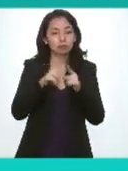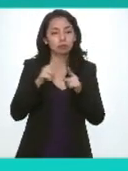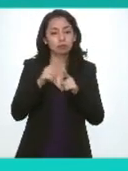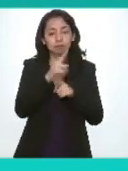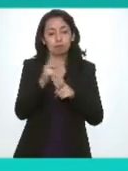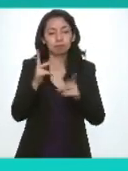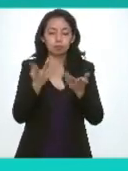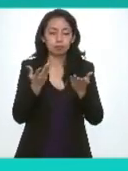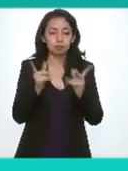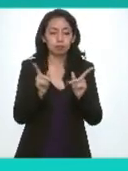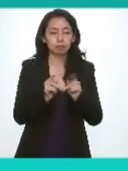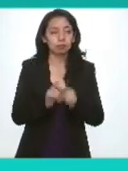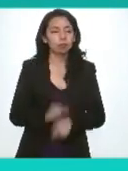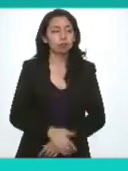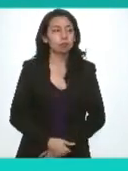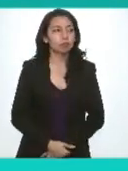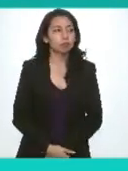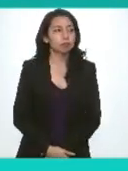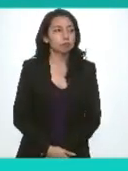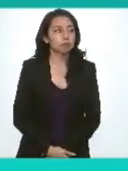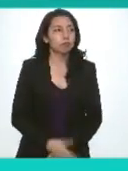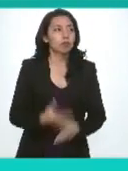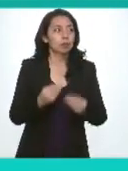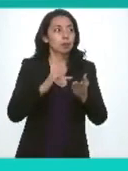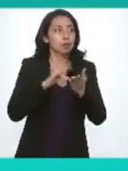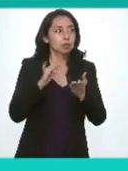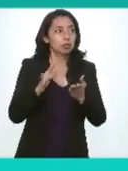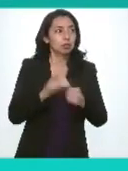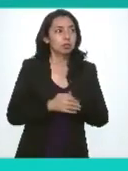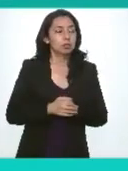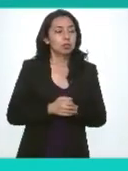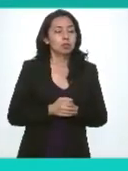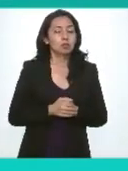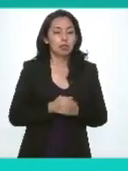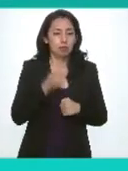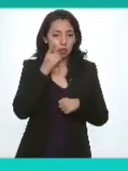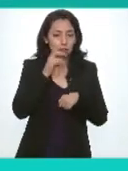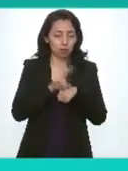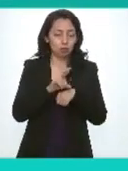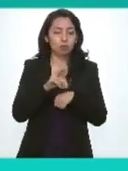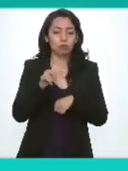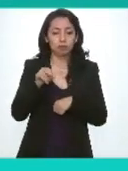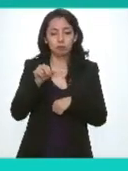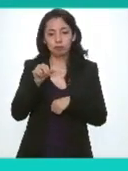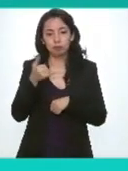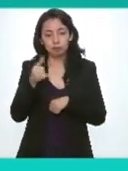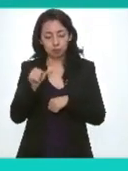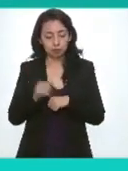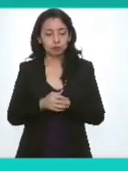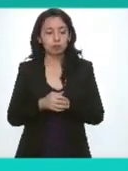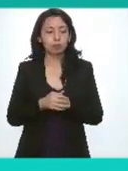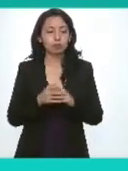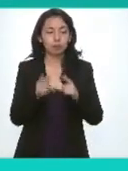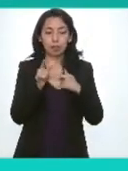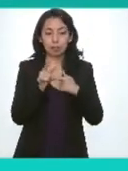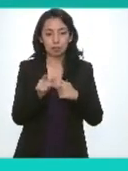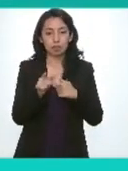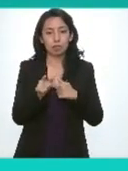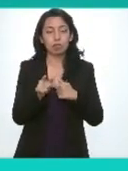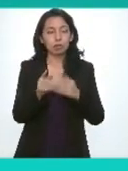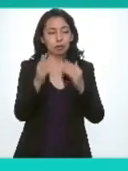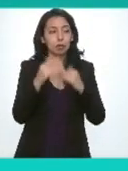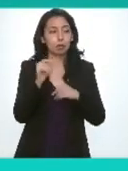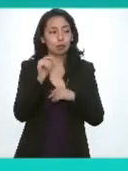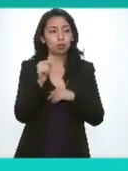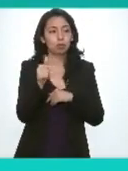todos es cuarto presidente muchas gracias director Naya para continuar con la sesión y en desahogo del punto